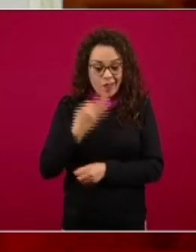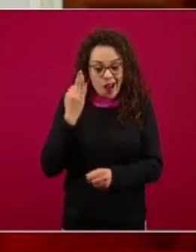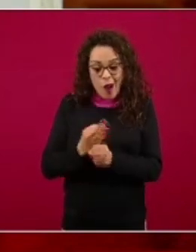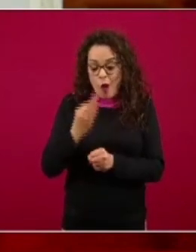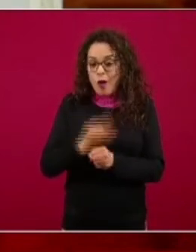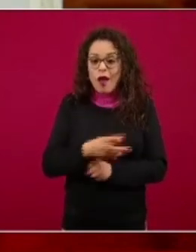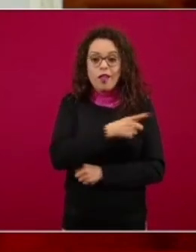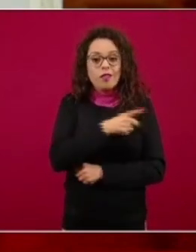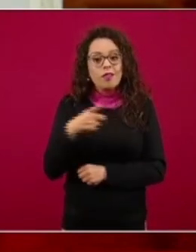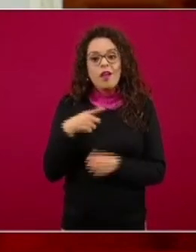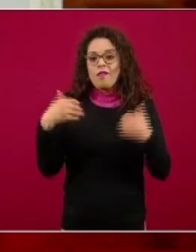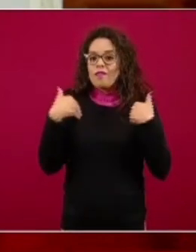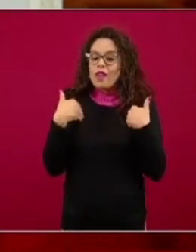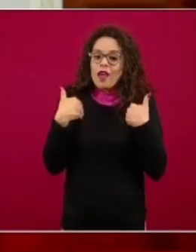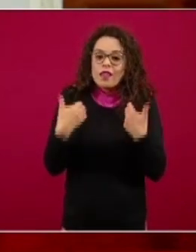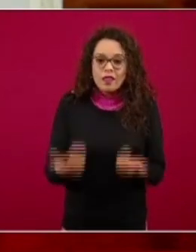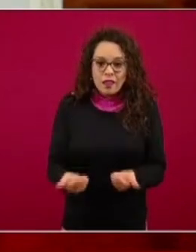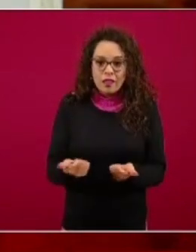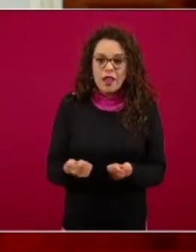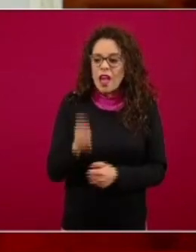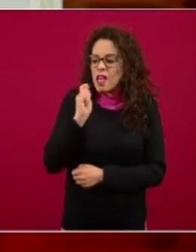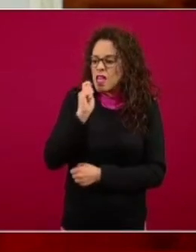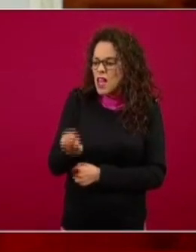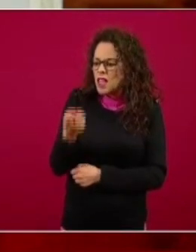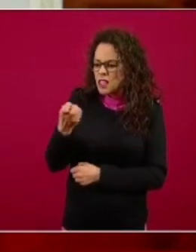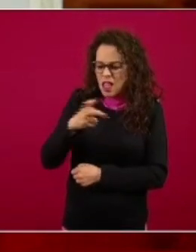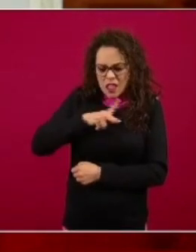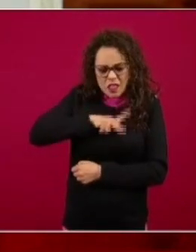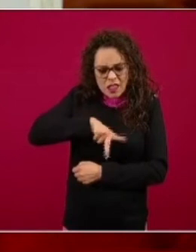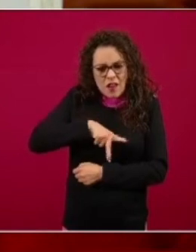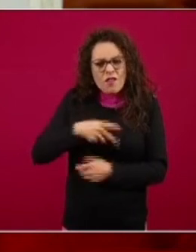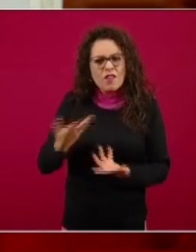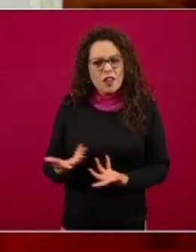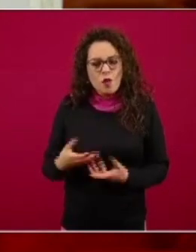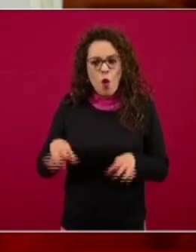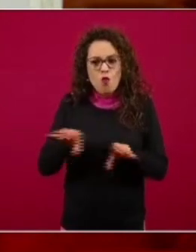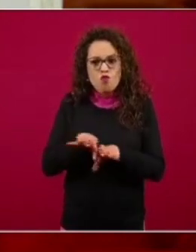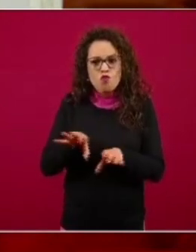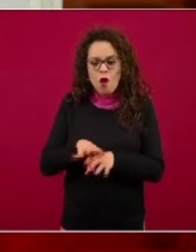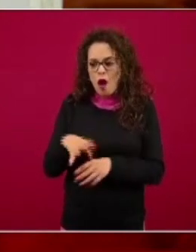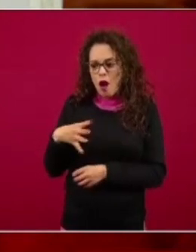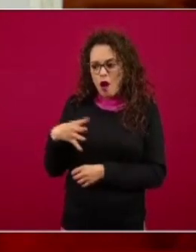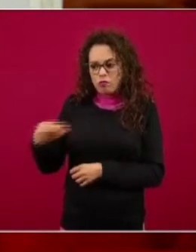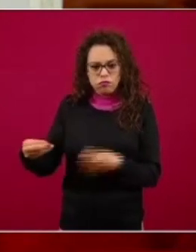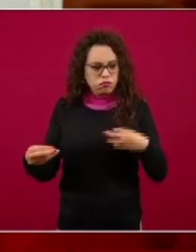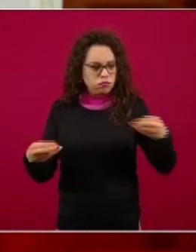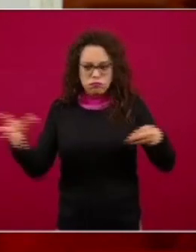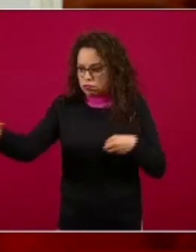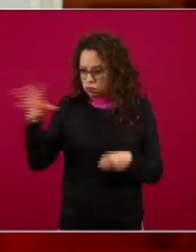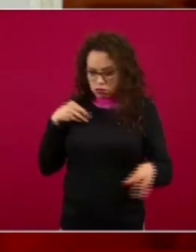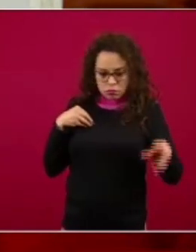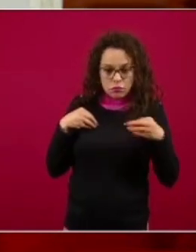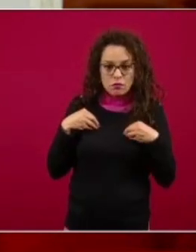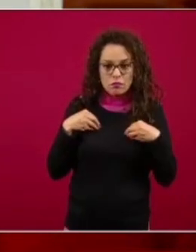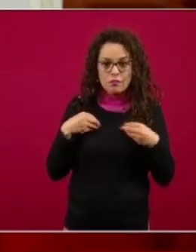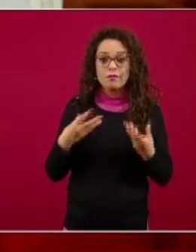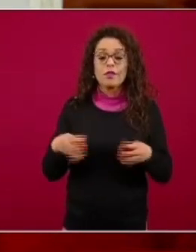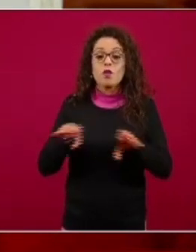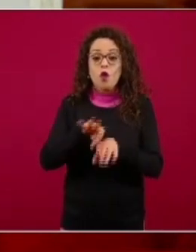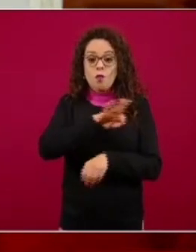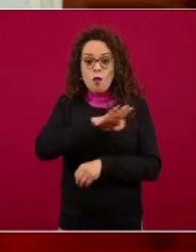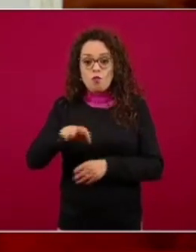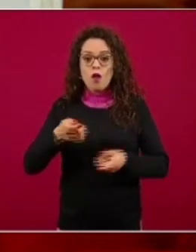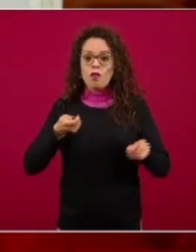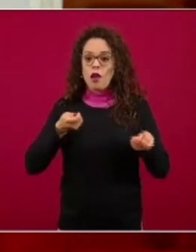cómo se transmitía el virus, cómo podíamos controlar a los pacientes que tienen COVID